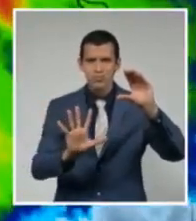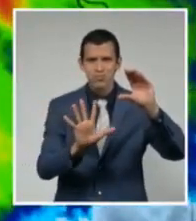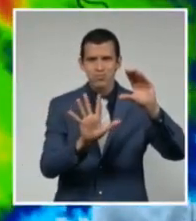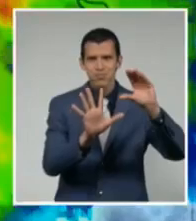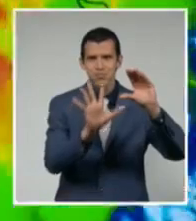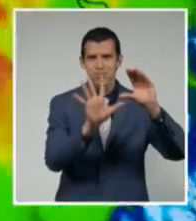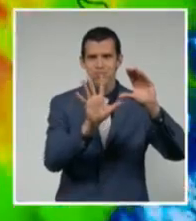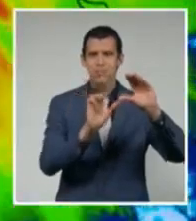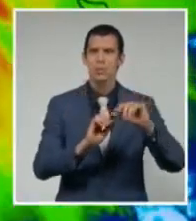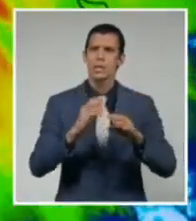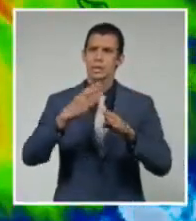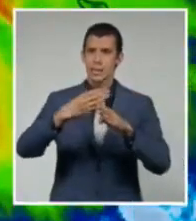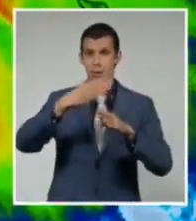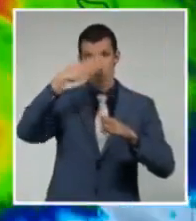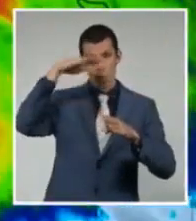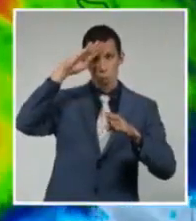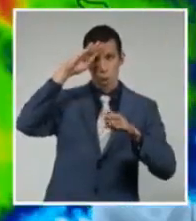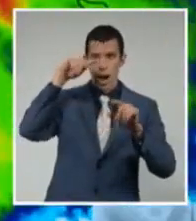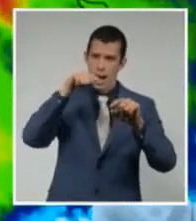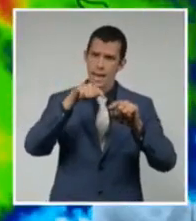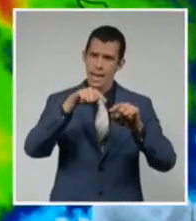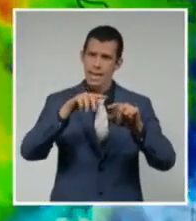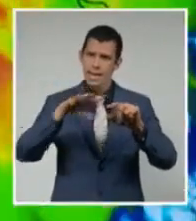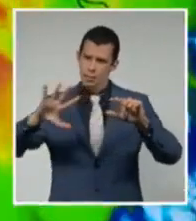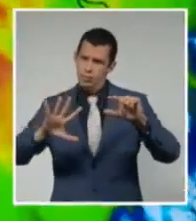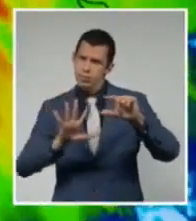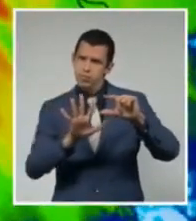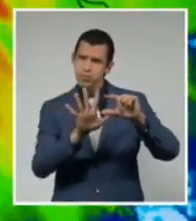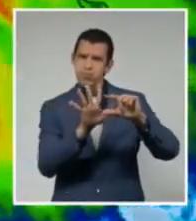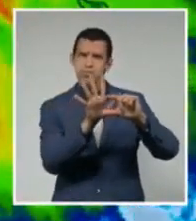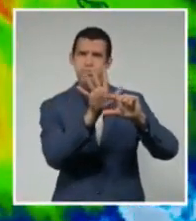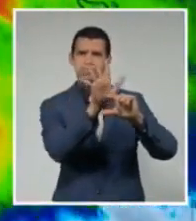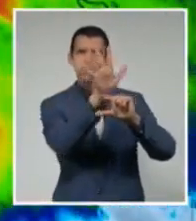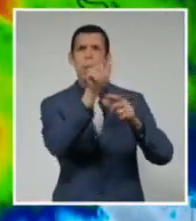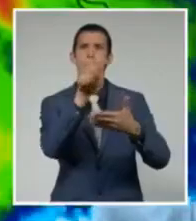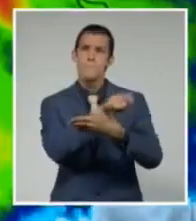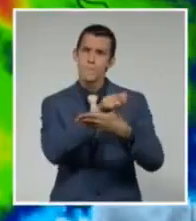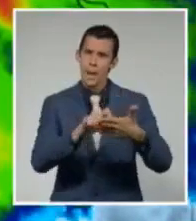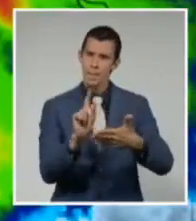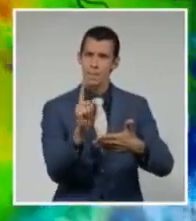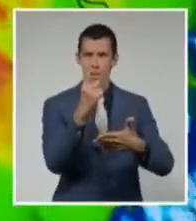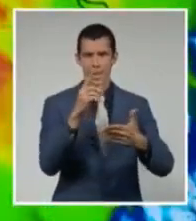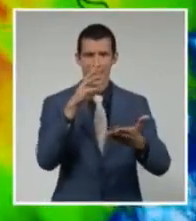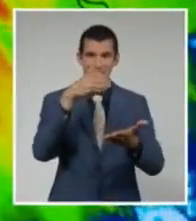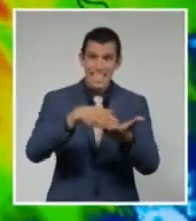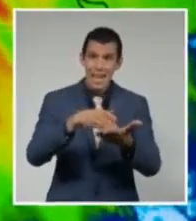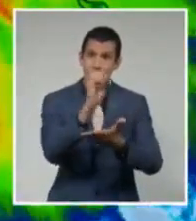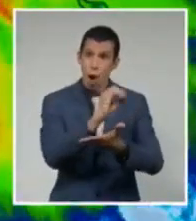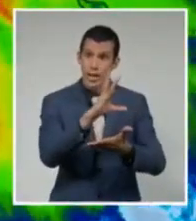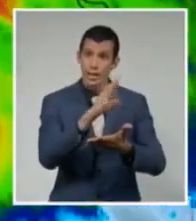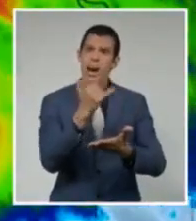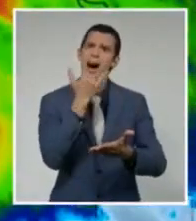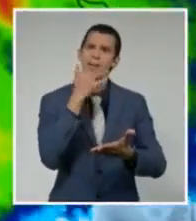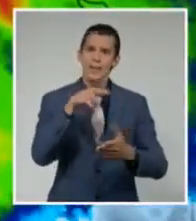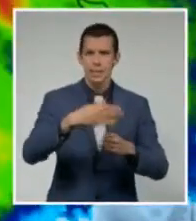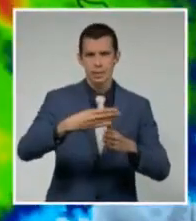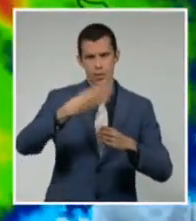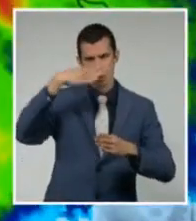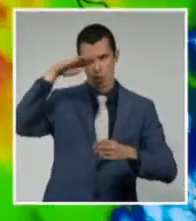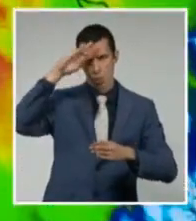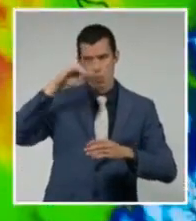la ciudad primada, de la ciudad héroe de Santiago de Cuba. Los vientos son de 85 kilómetros por hora